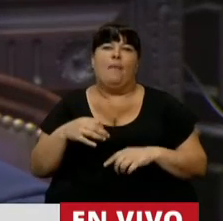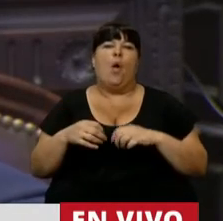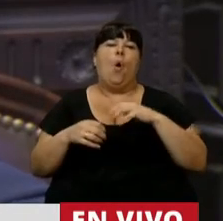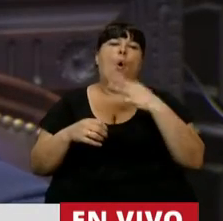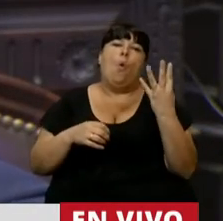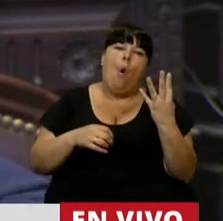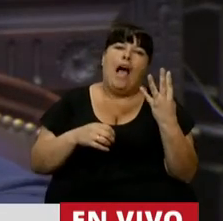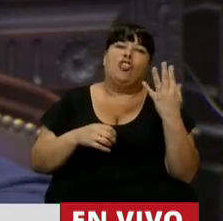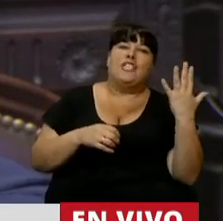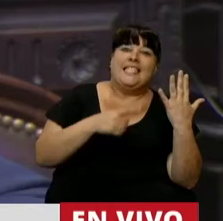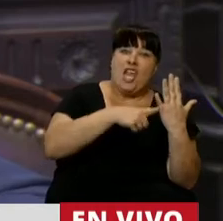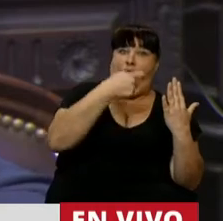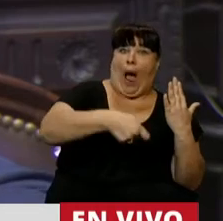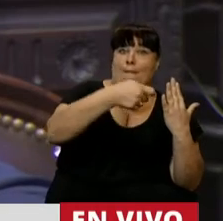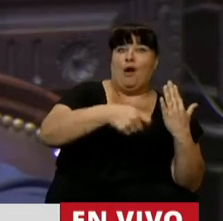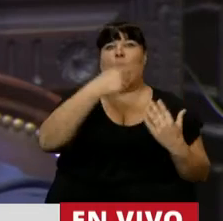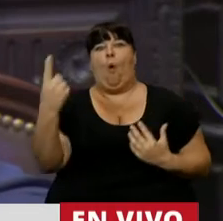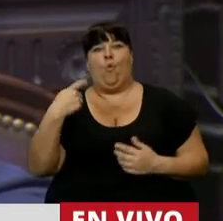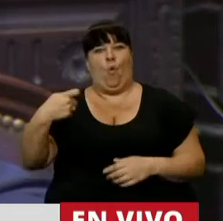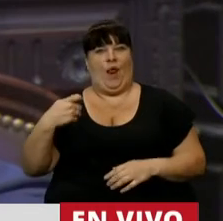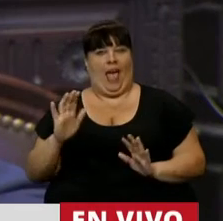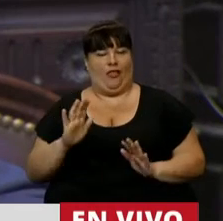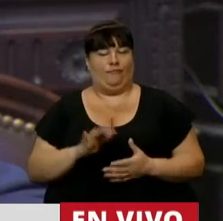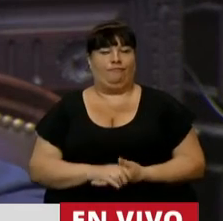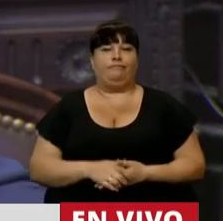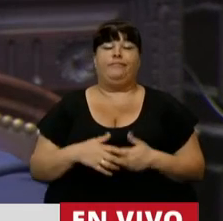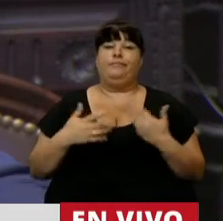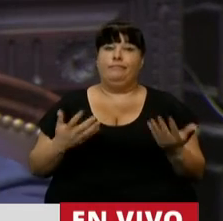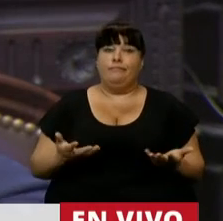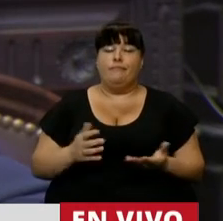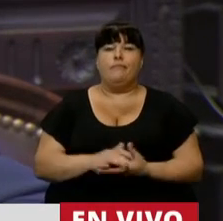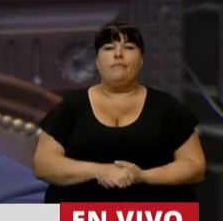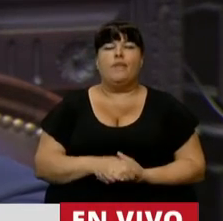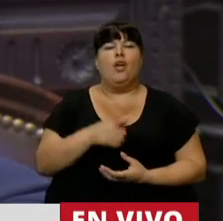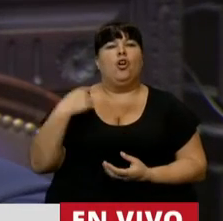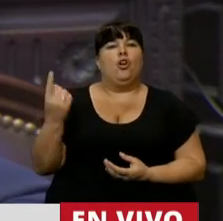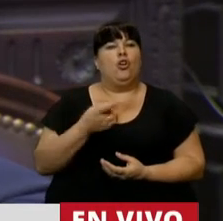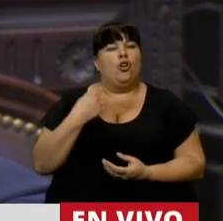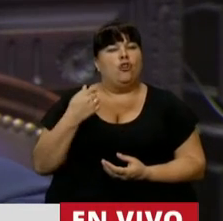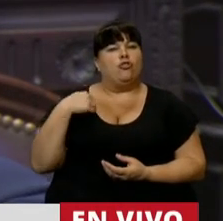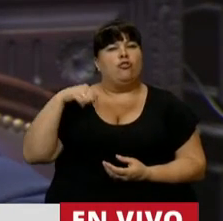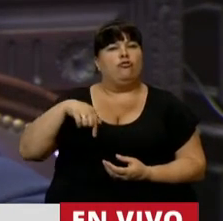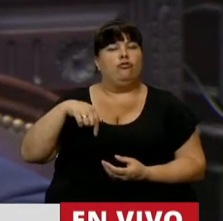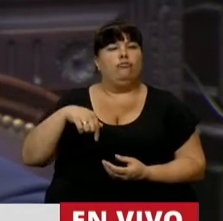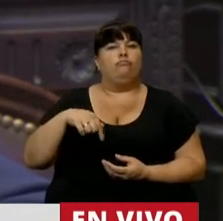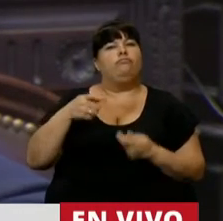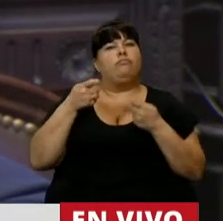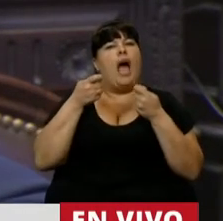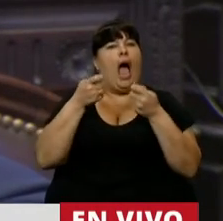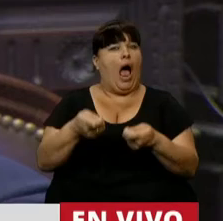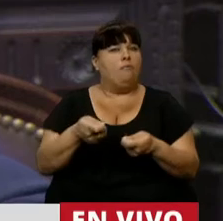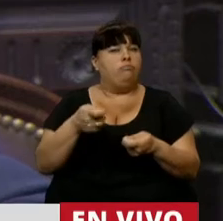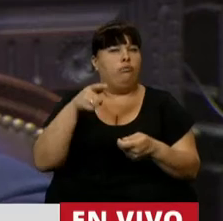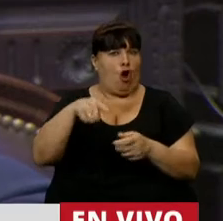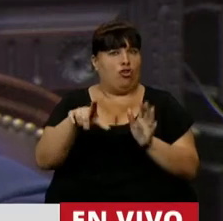entre 4 y 5 aportantes. por lo tanto, nosotros hoy apoyando